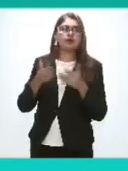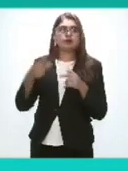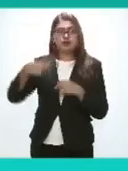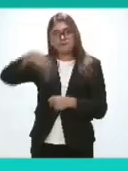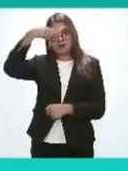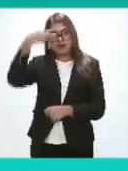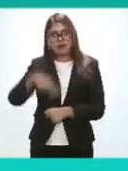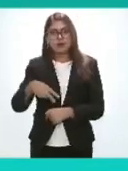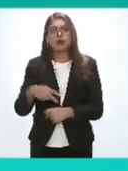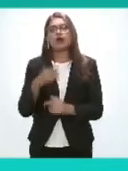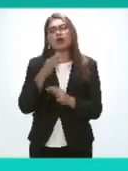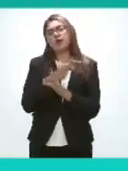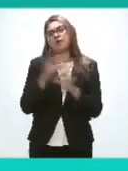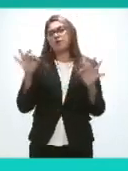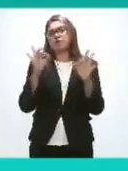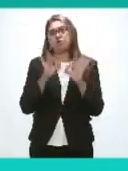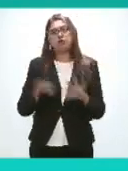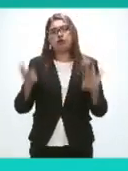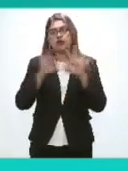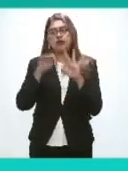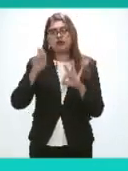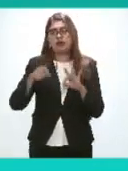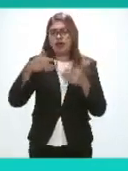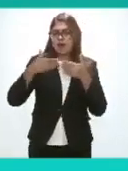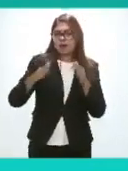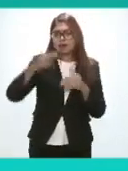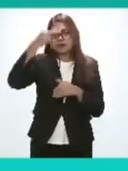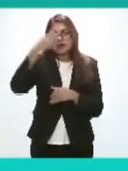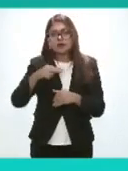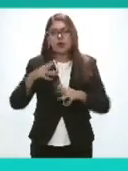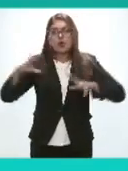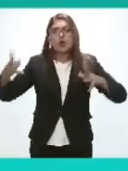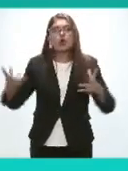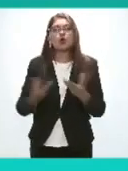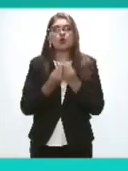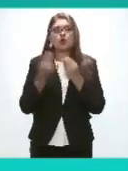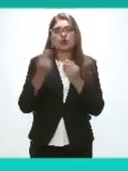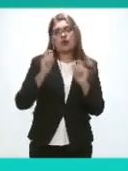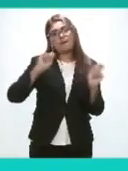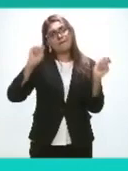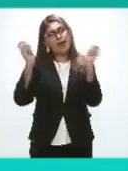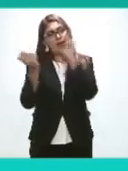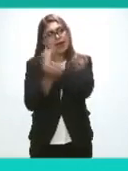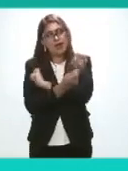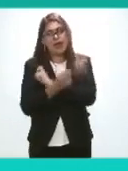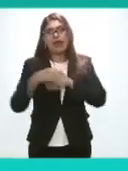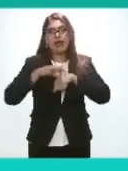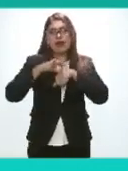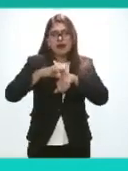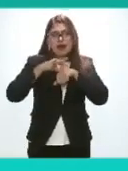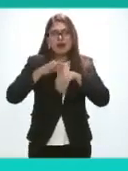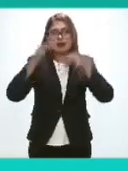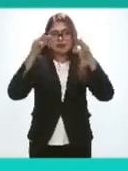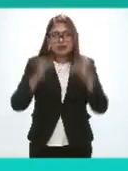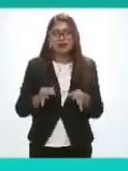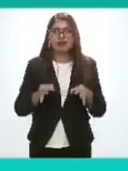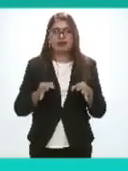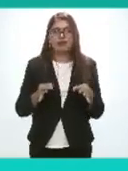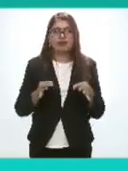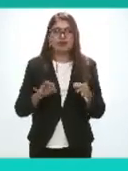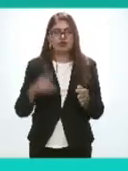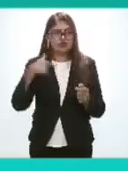enfatizando que abramos méxico es un llamado a que juntas y juntos transformemos realidades no quiero